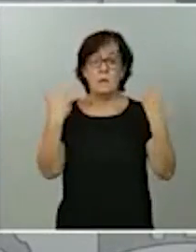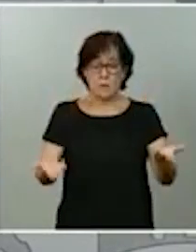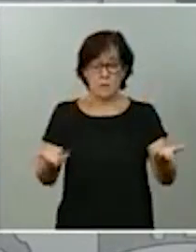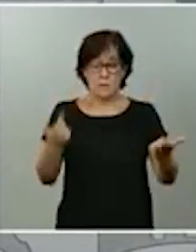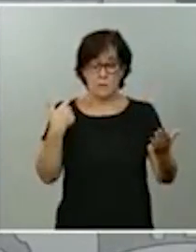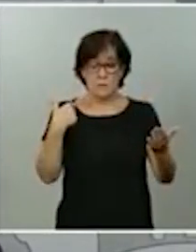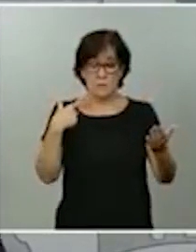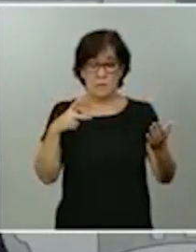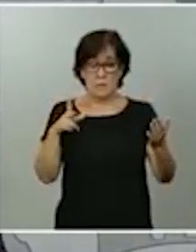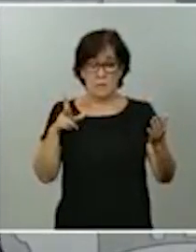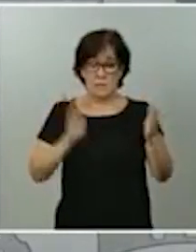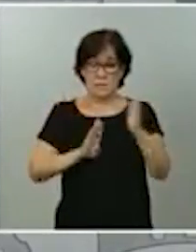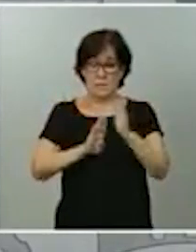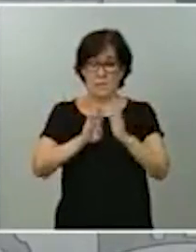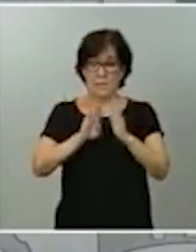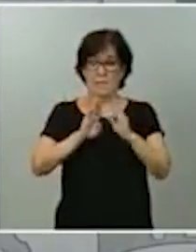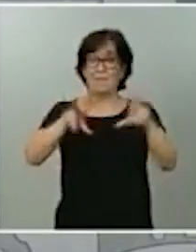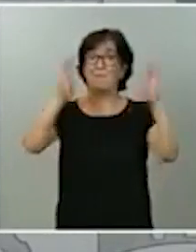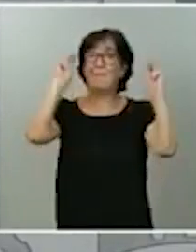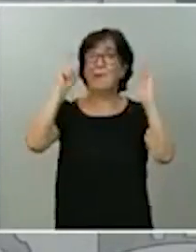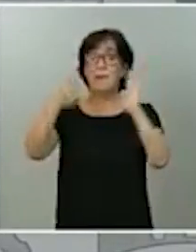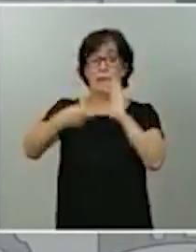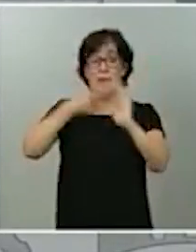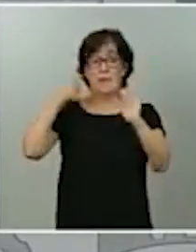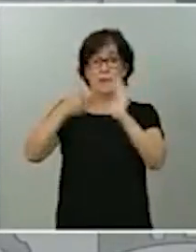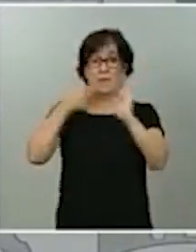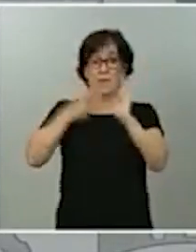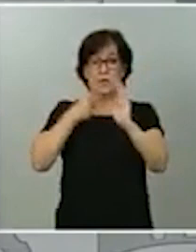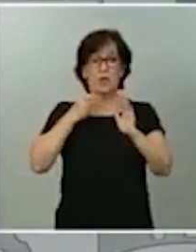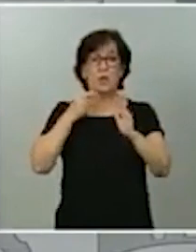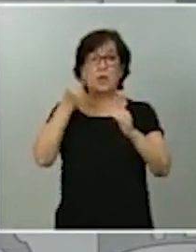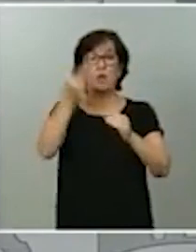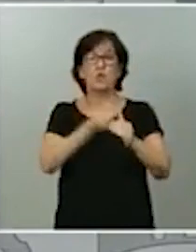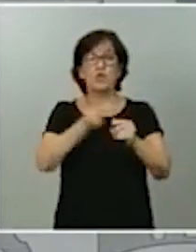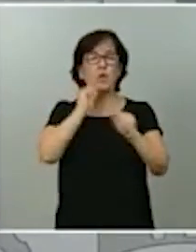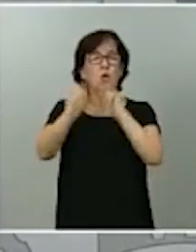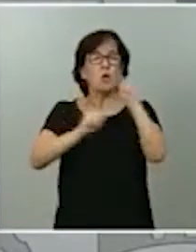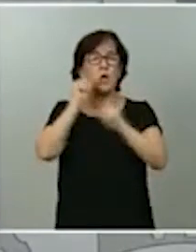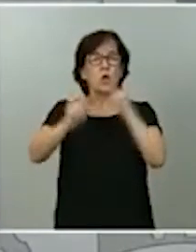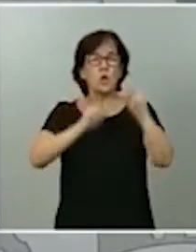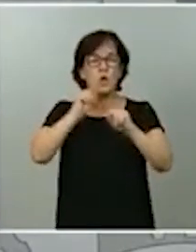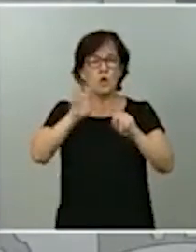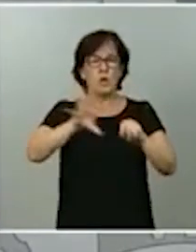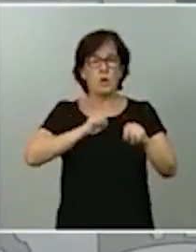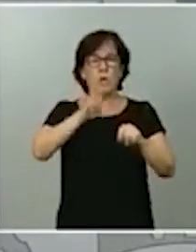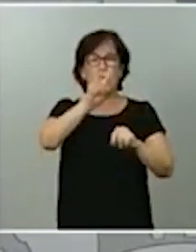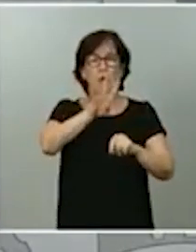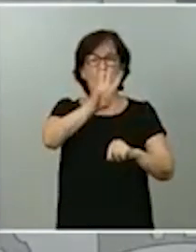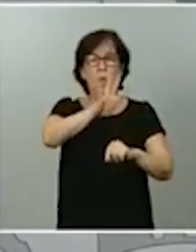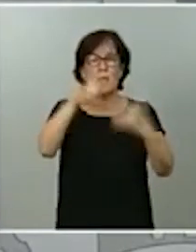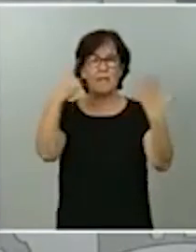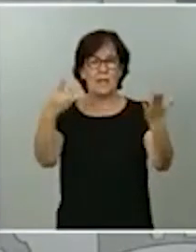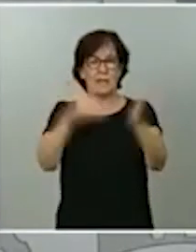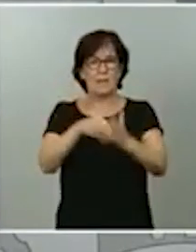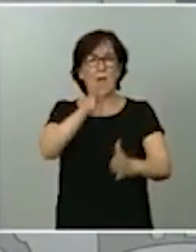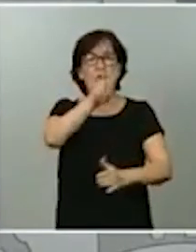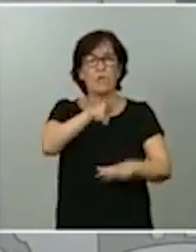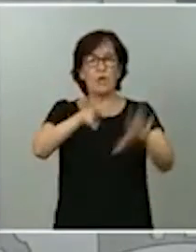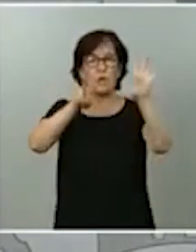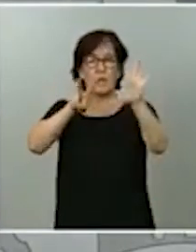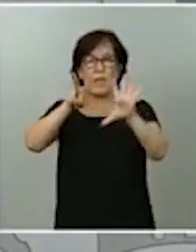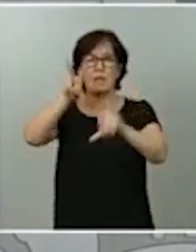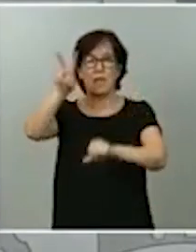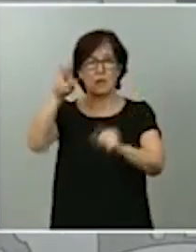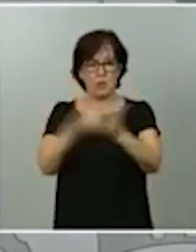desescalada, el total de contagios ascendía a 246.272.000 compatriotas